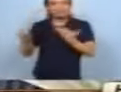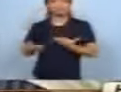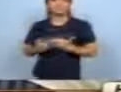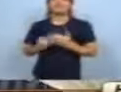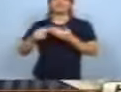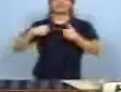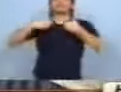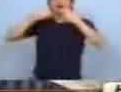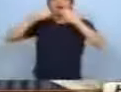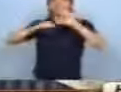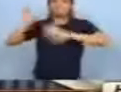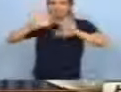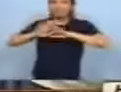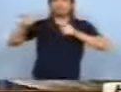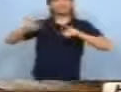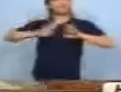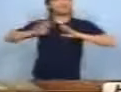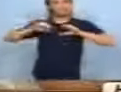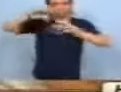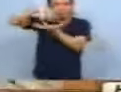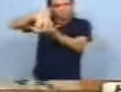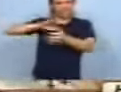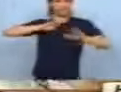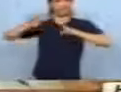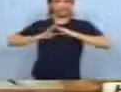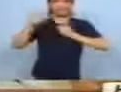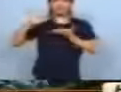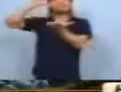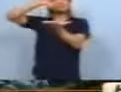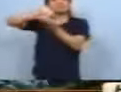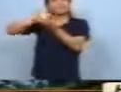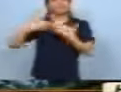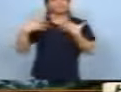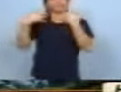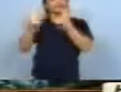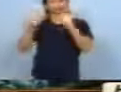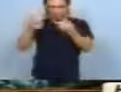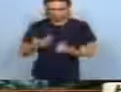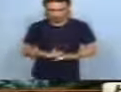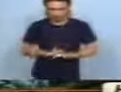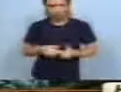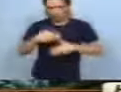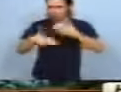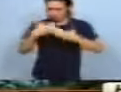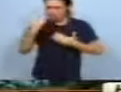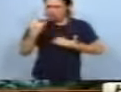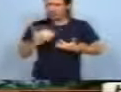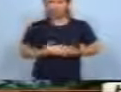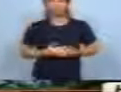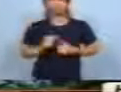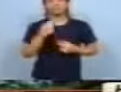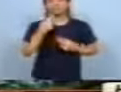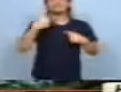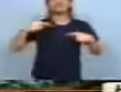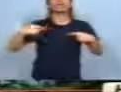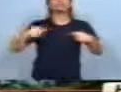Vamos a empezar a hacer los gimnasios. Y vamos a hacer también centros de salud, que también nos encargaron ahora. Con eso van a seguir. Sí, sí, ¿Qué cosas sentís